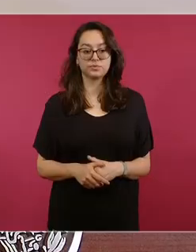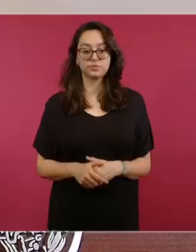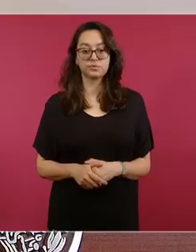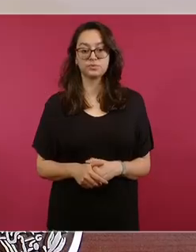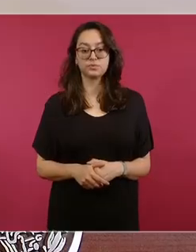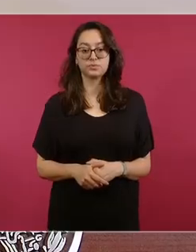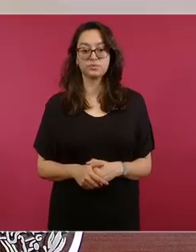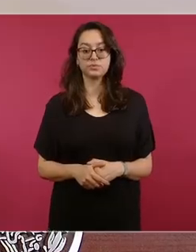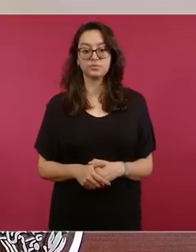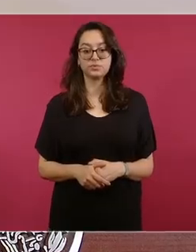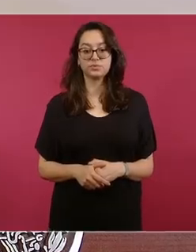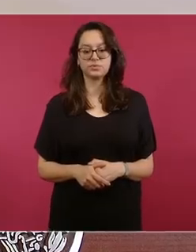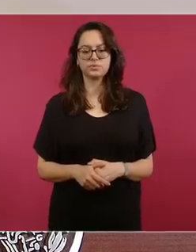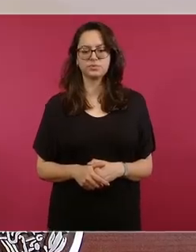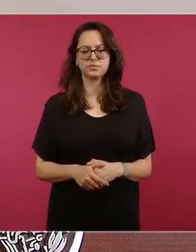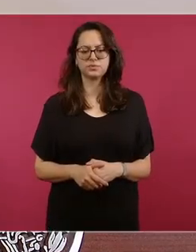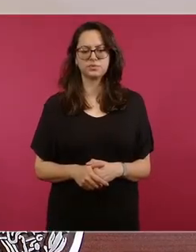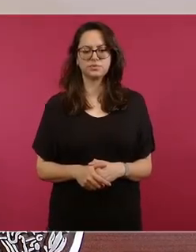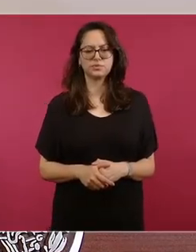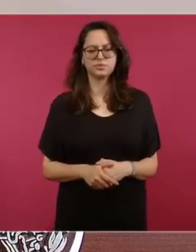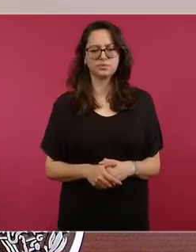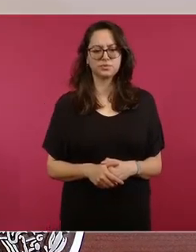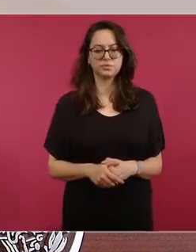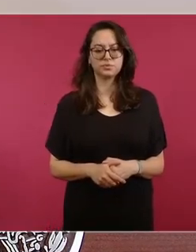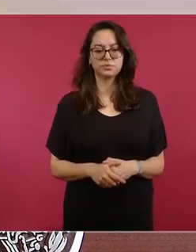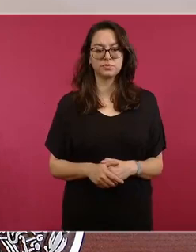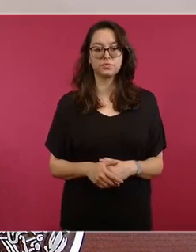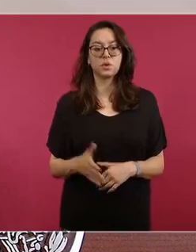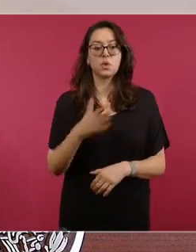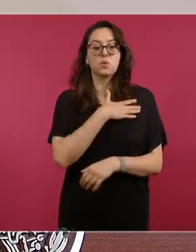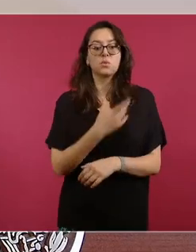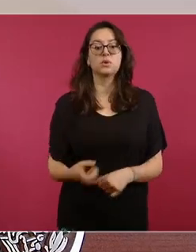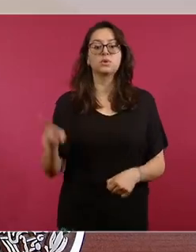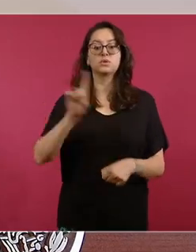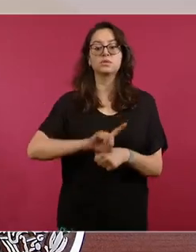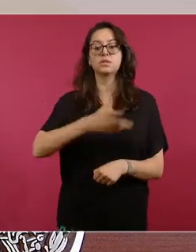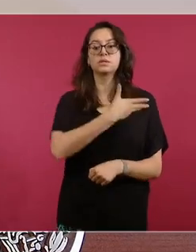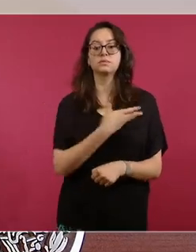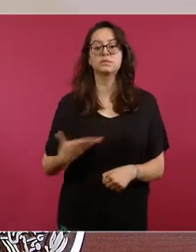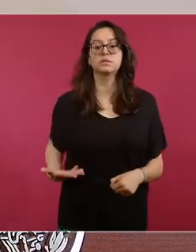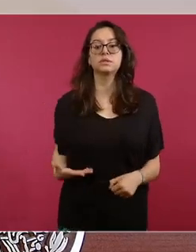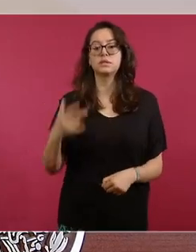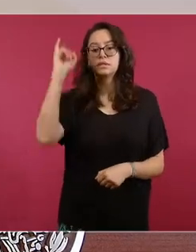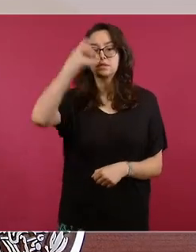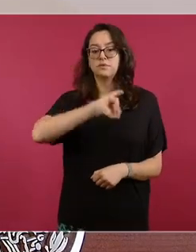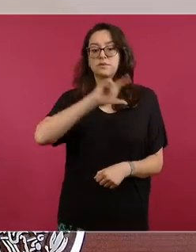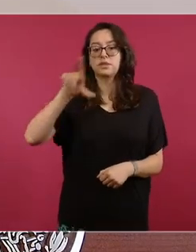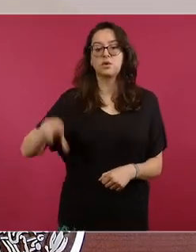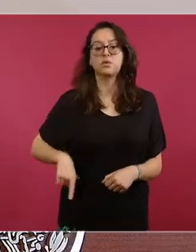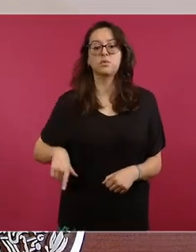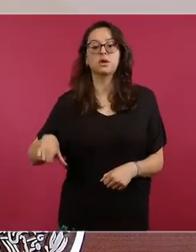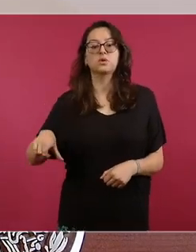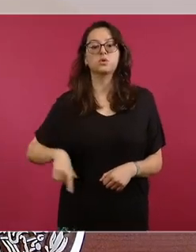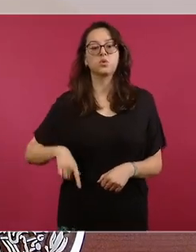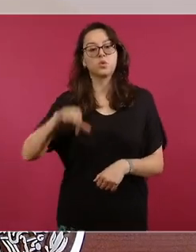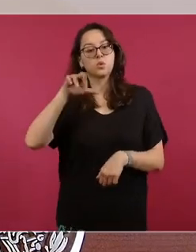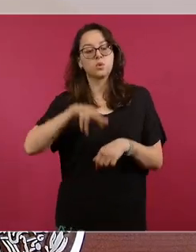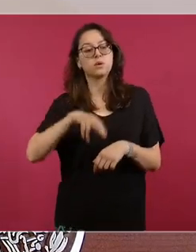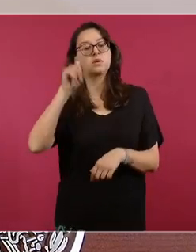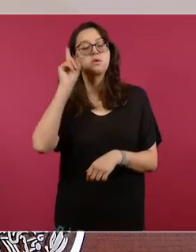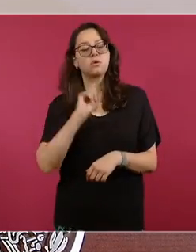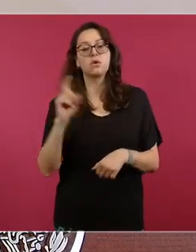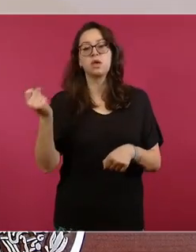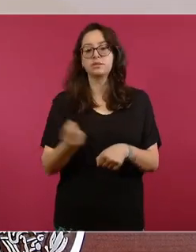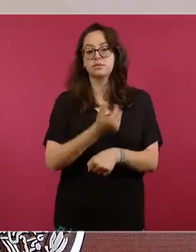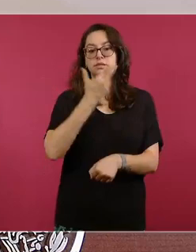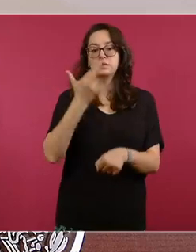Muy buenos días, señor presidente, jefe de gobierno, gobernadora, secretarias, secretarios. Pues damos inicio para